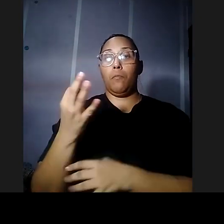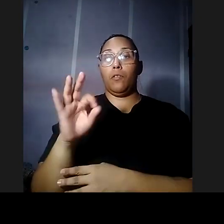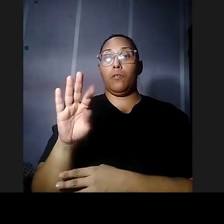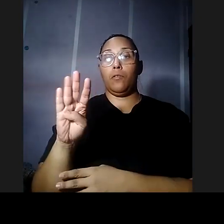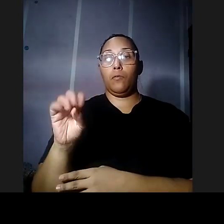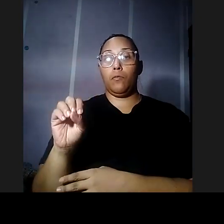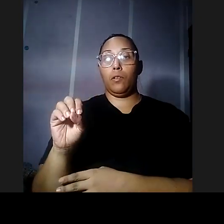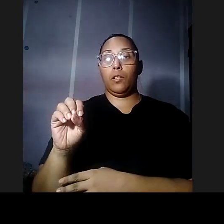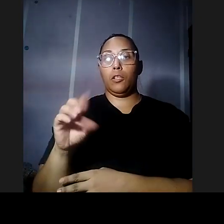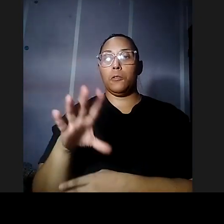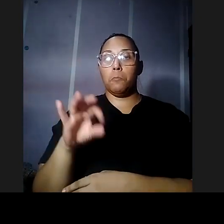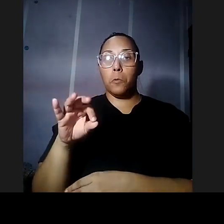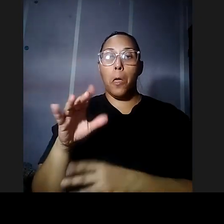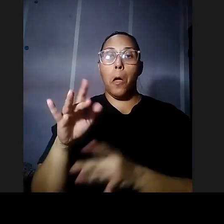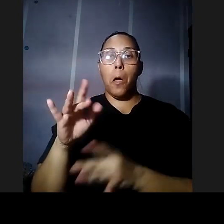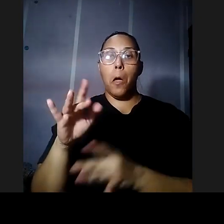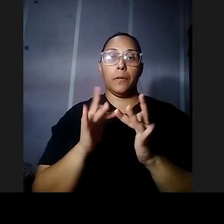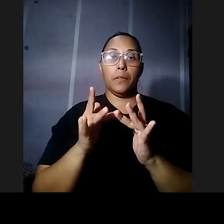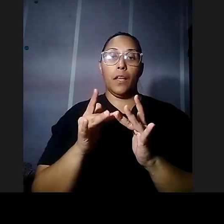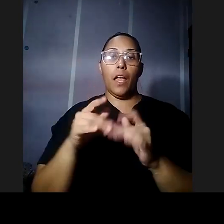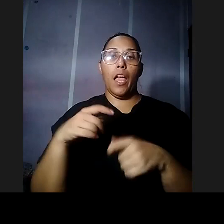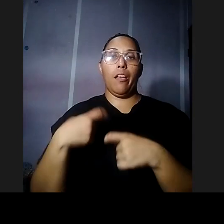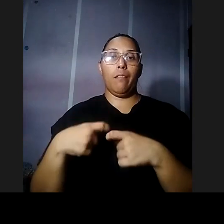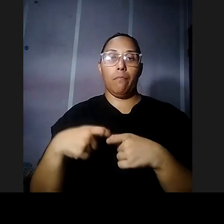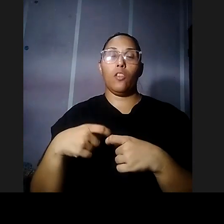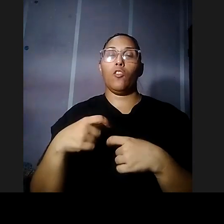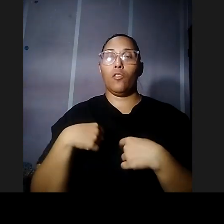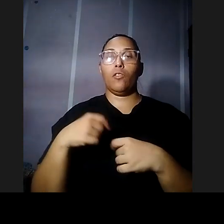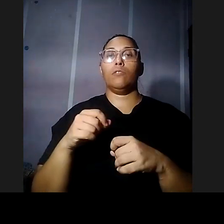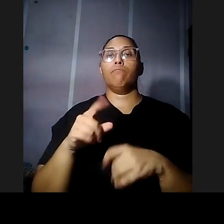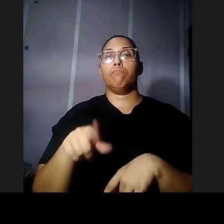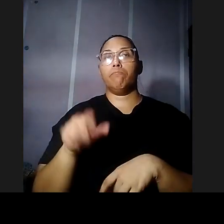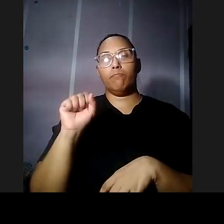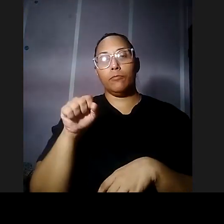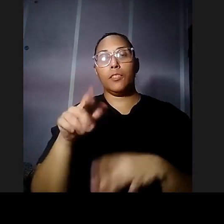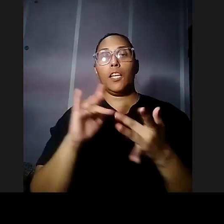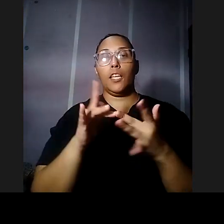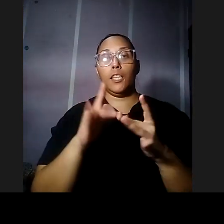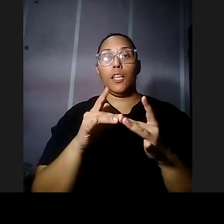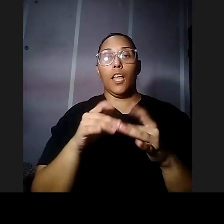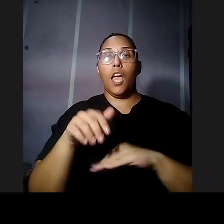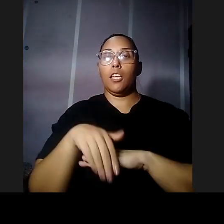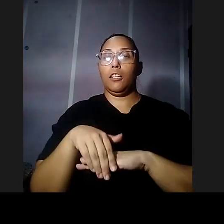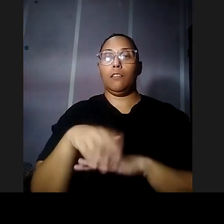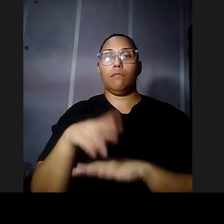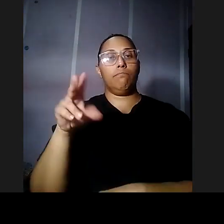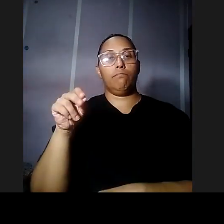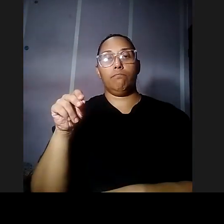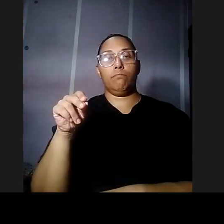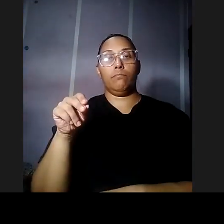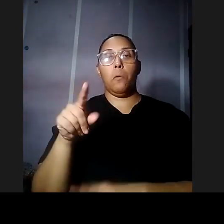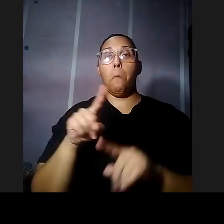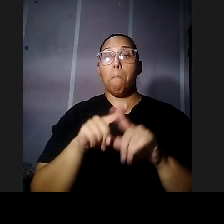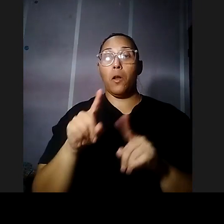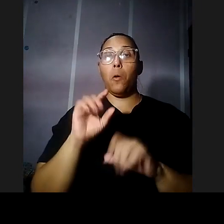se puede conseguir por internet la que está en español me parece que sí la que está en inglés no estoy seguro pero están ahí en la biblioteca y parte de